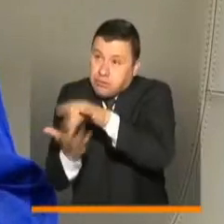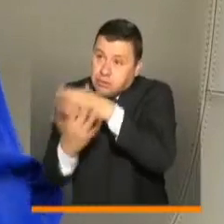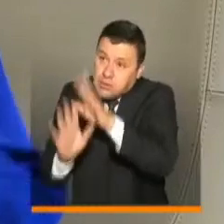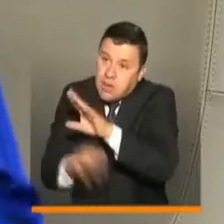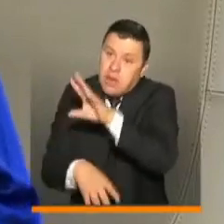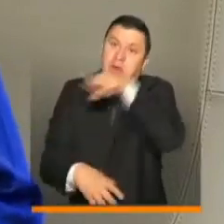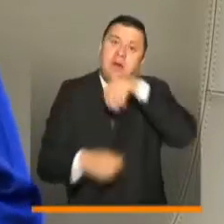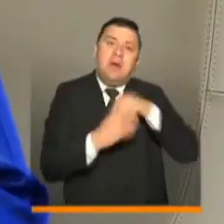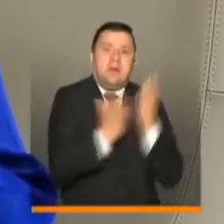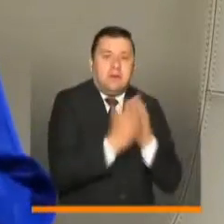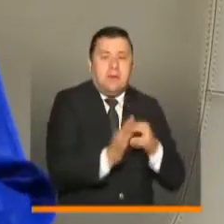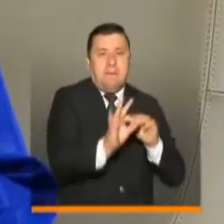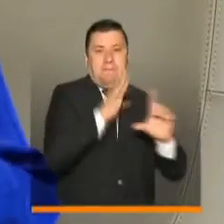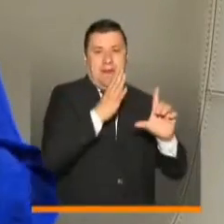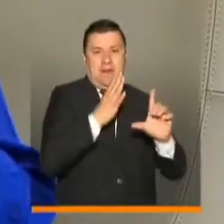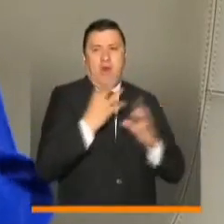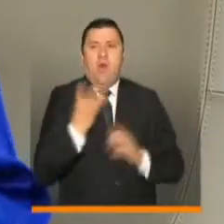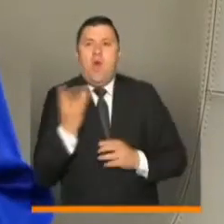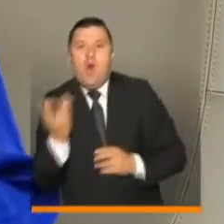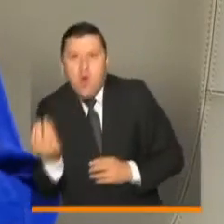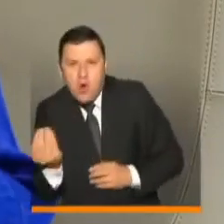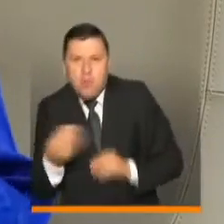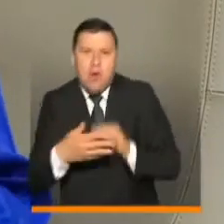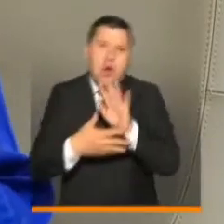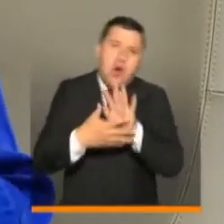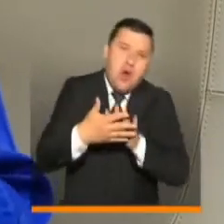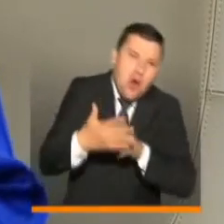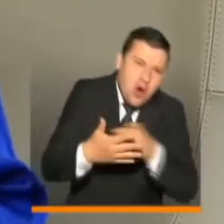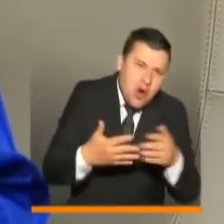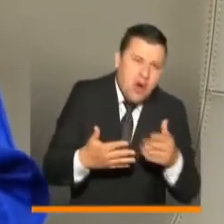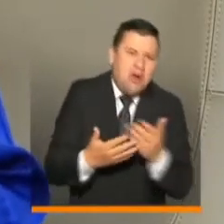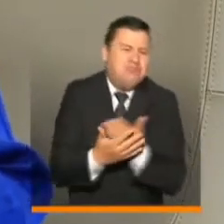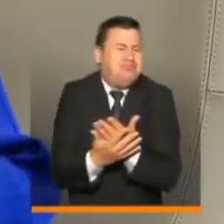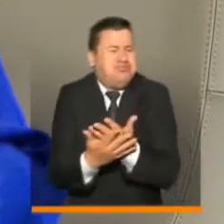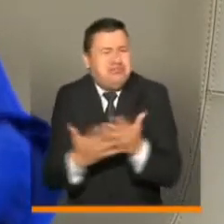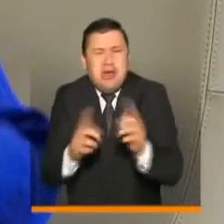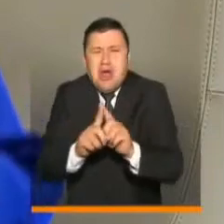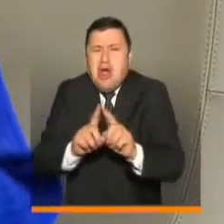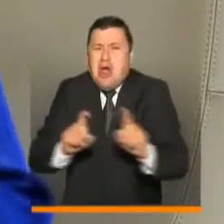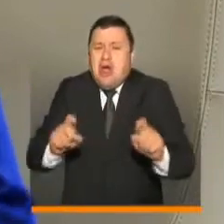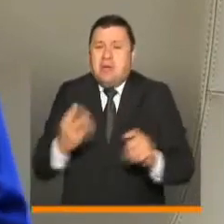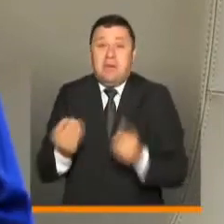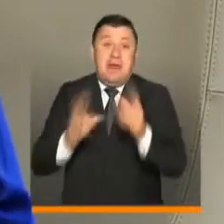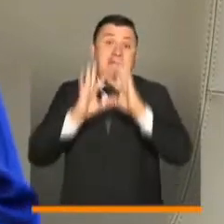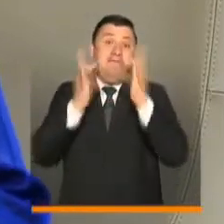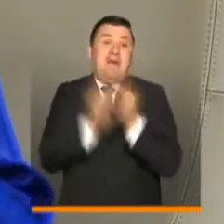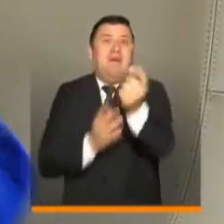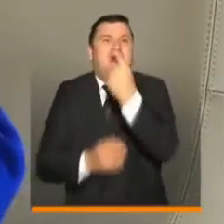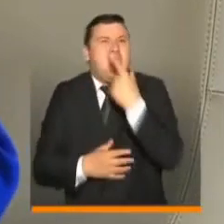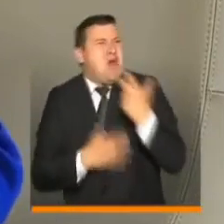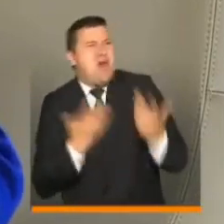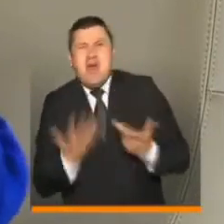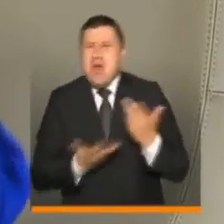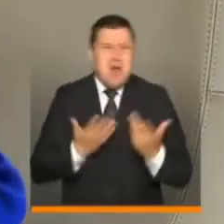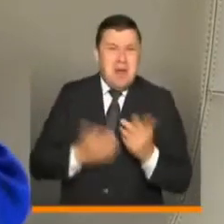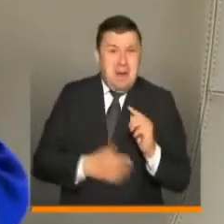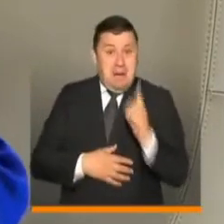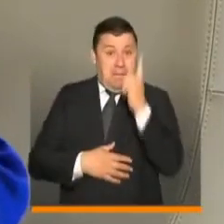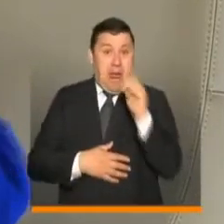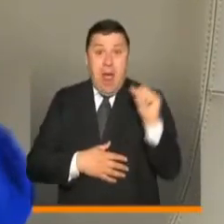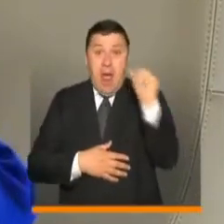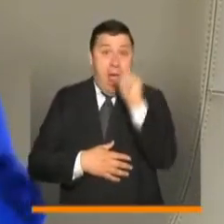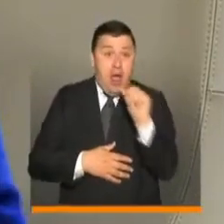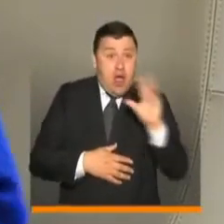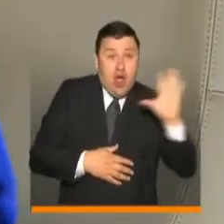los protocolos, alrededor de grupos, horarios, materiales, etcétera. Entonces, si una familia nos está preguntando si es que el 1 de